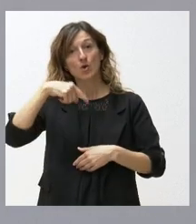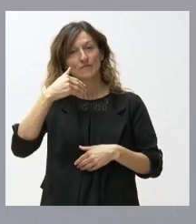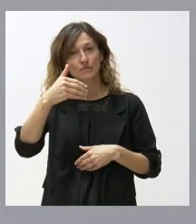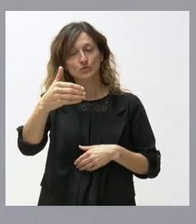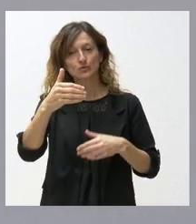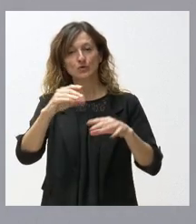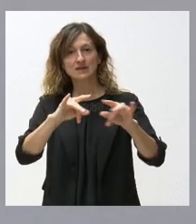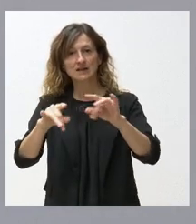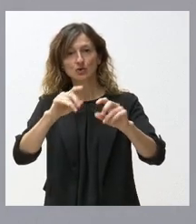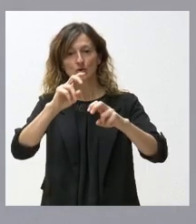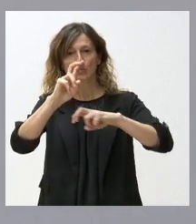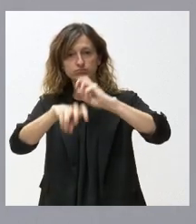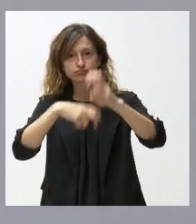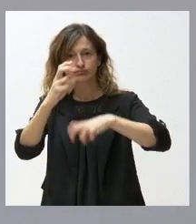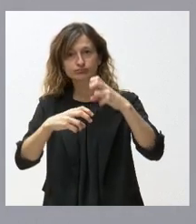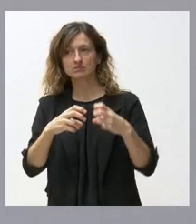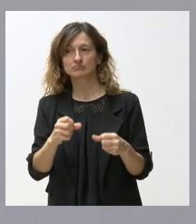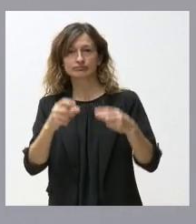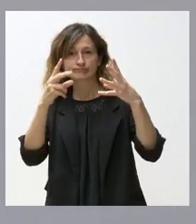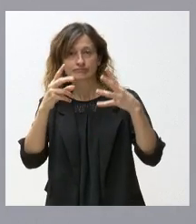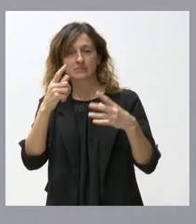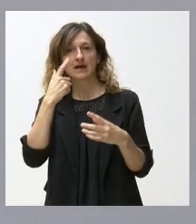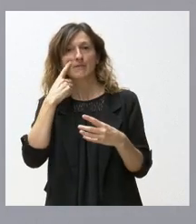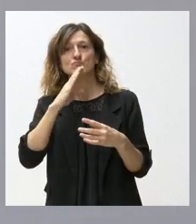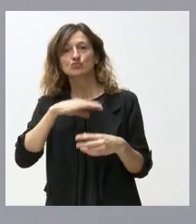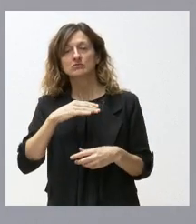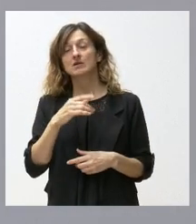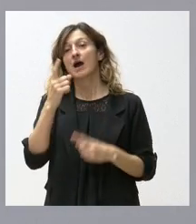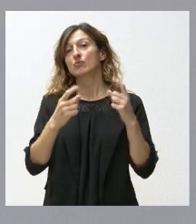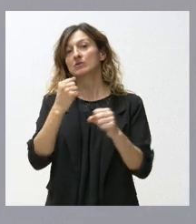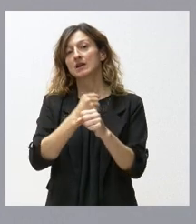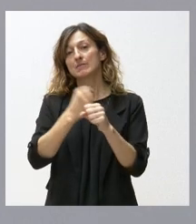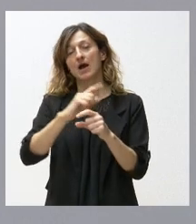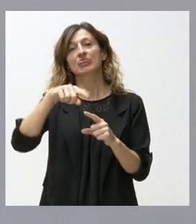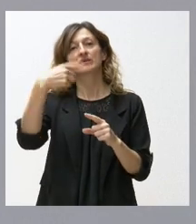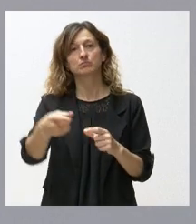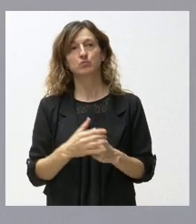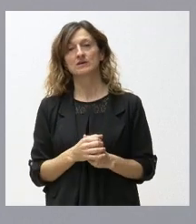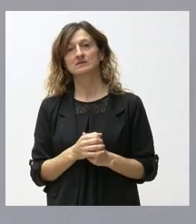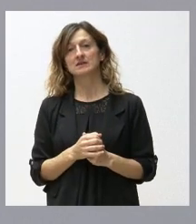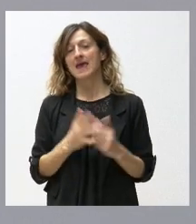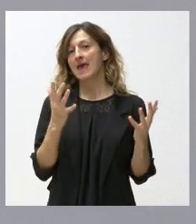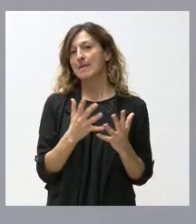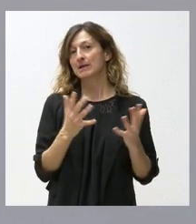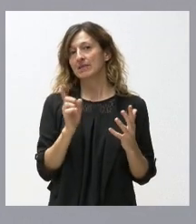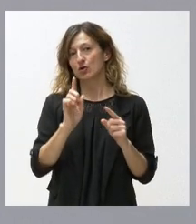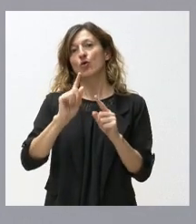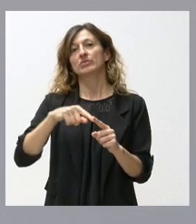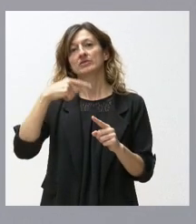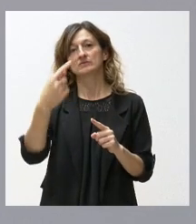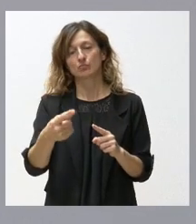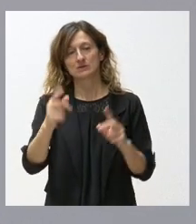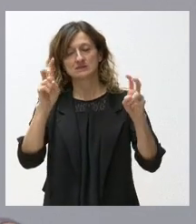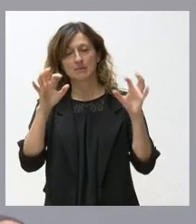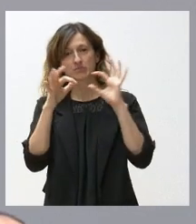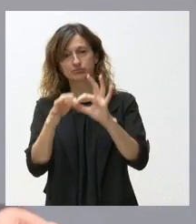del territorio en lo que pueda ser oportuno y, por tanto, habrá labores en un segundo momento, ya no las de emergencia, y que tengan que ver, lógicamente,